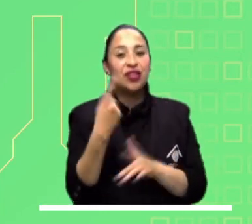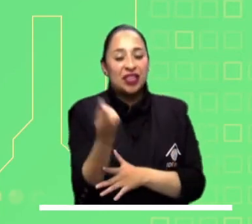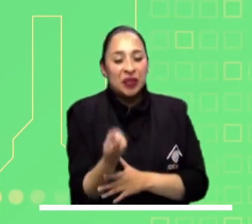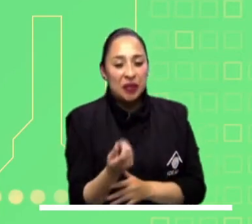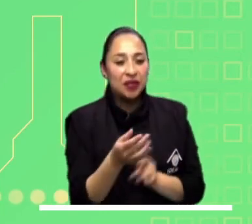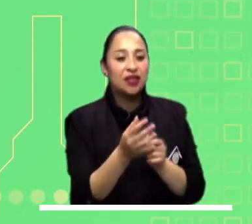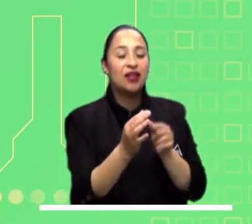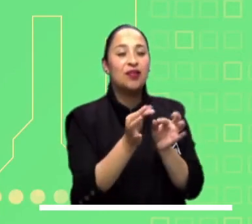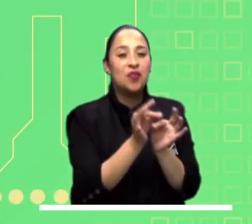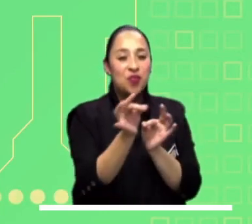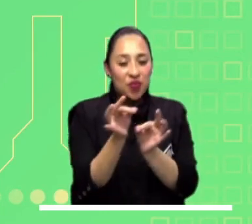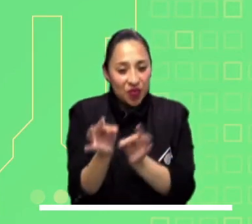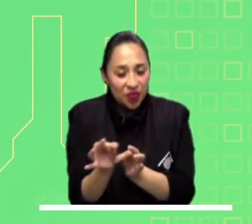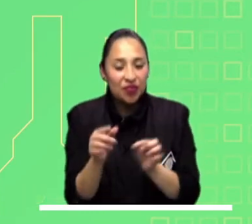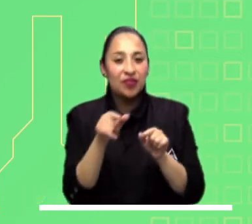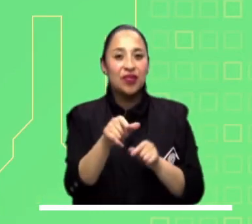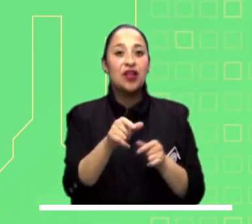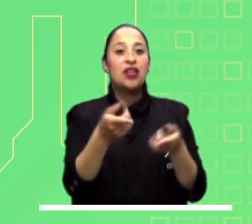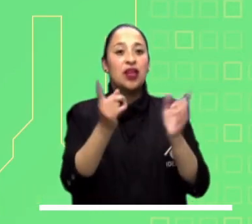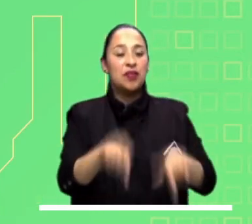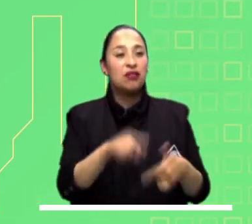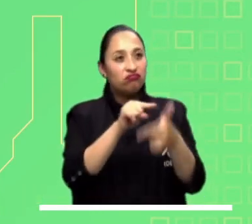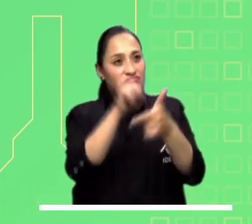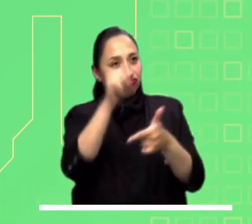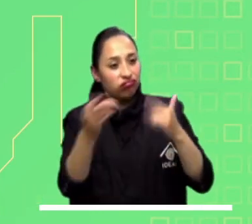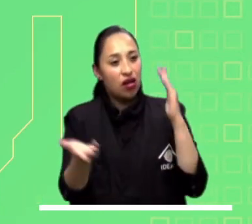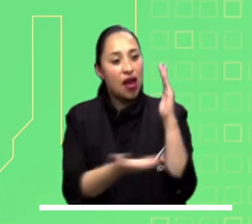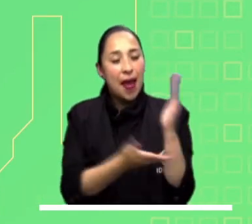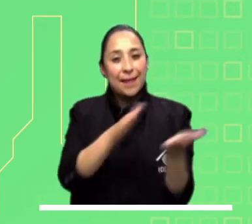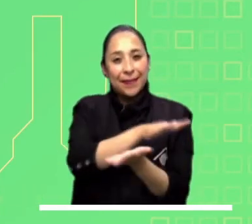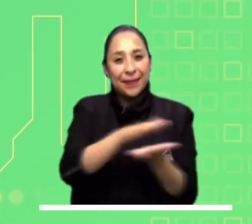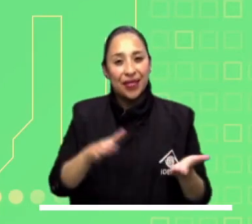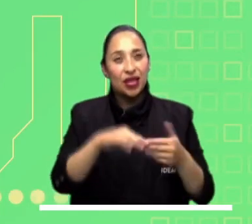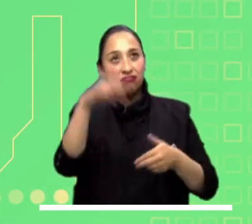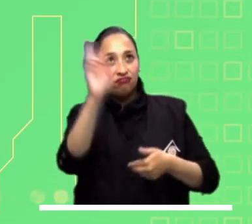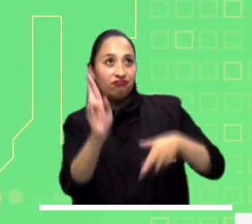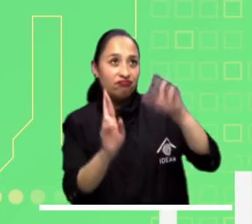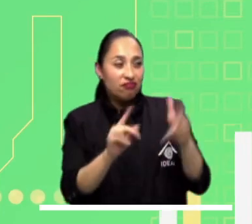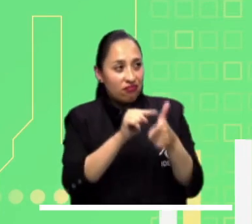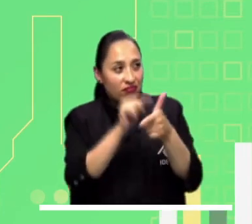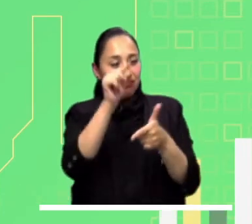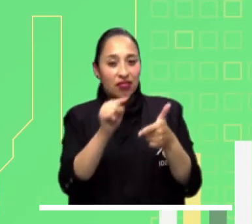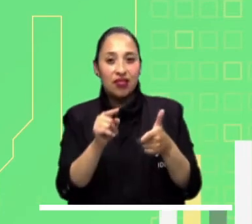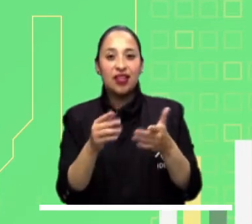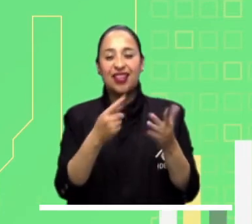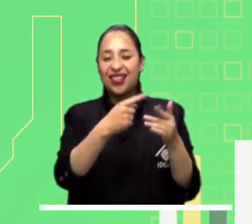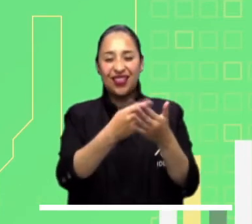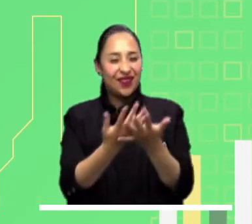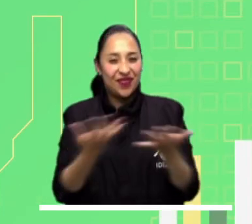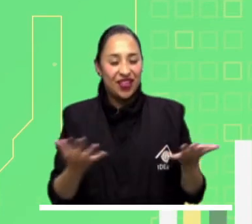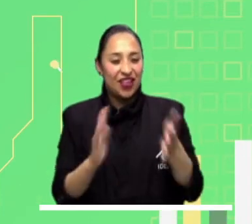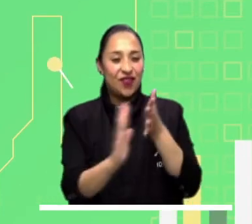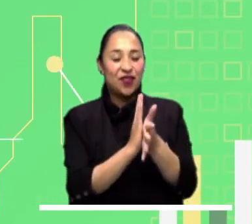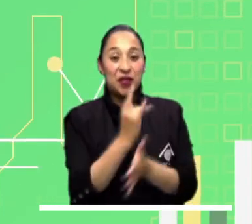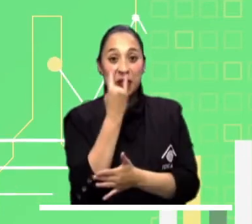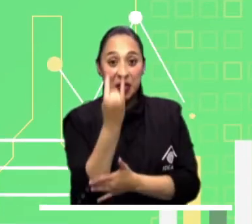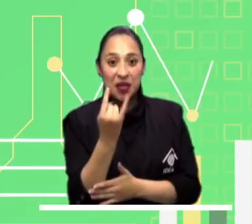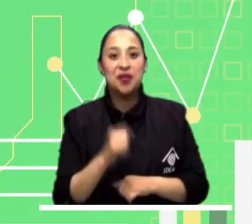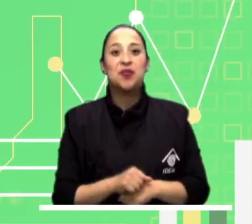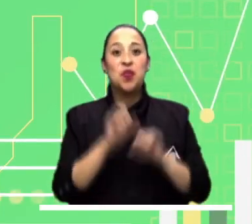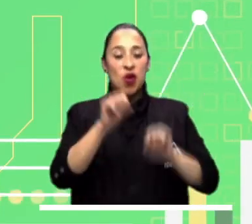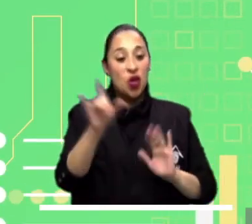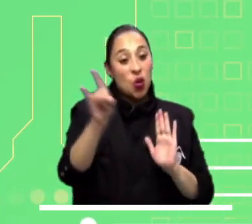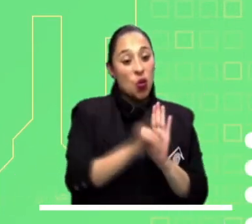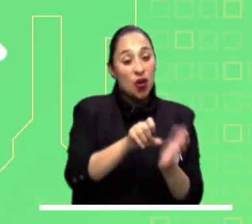del tiempo, las imágenes satelitales y conozca las principales alertas tempranas. Información detallada a nivel municipal,